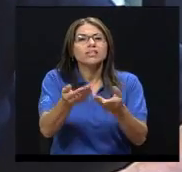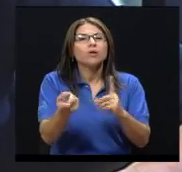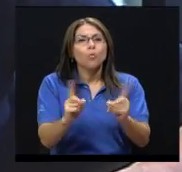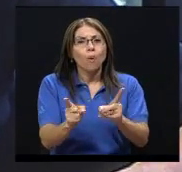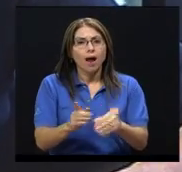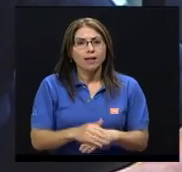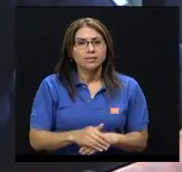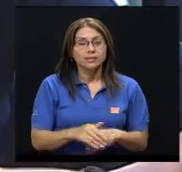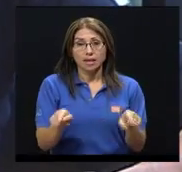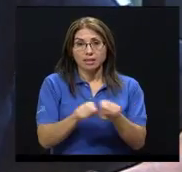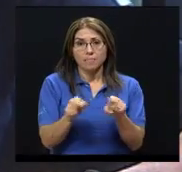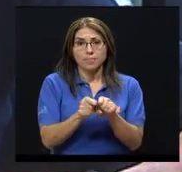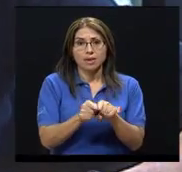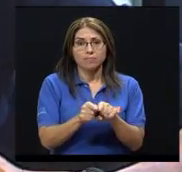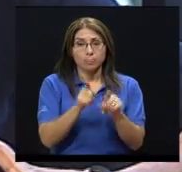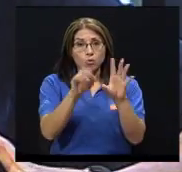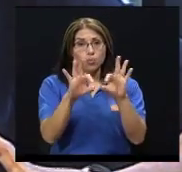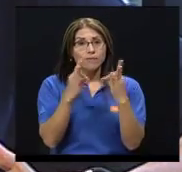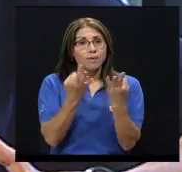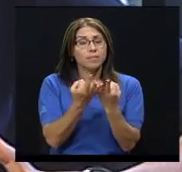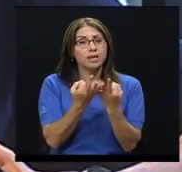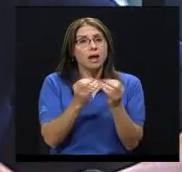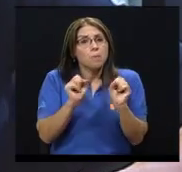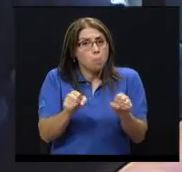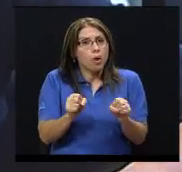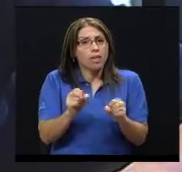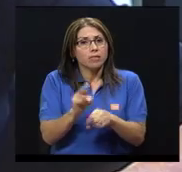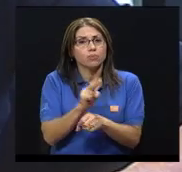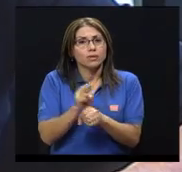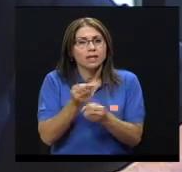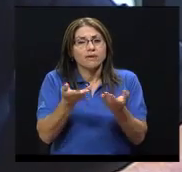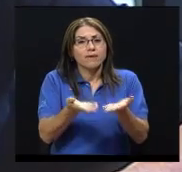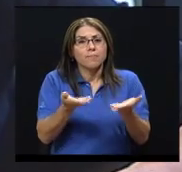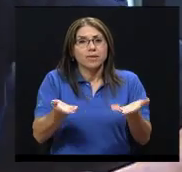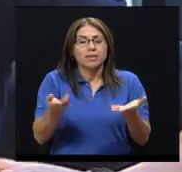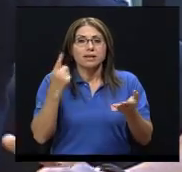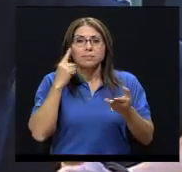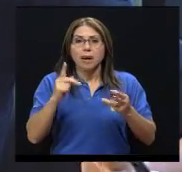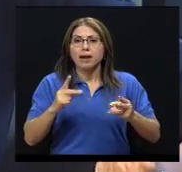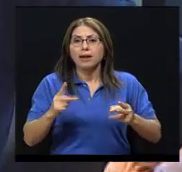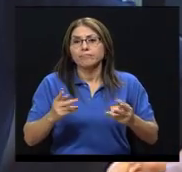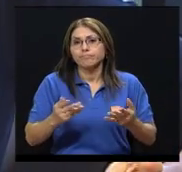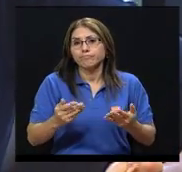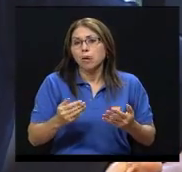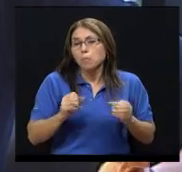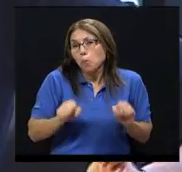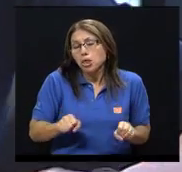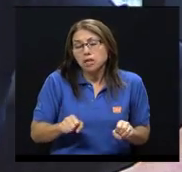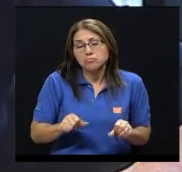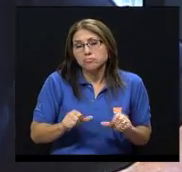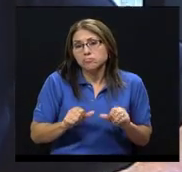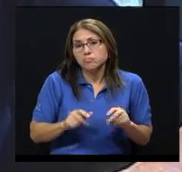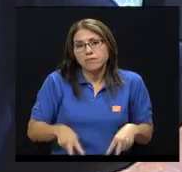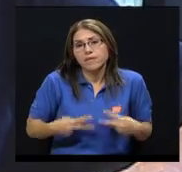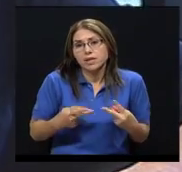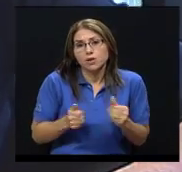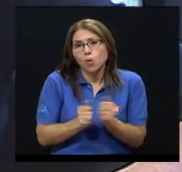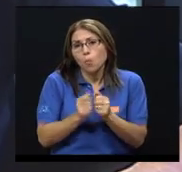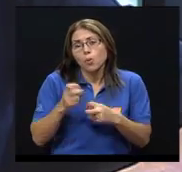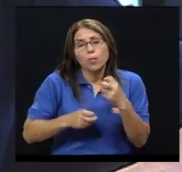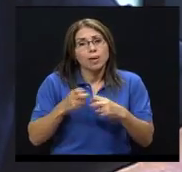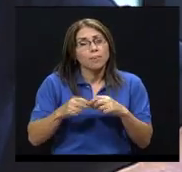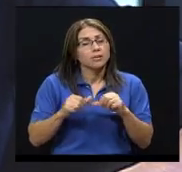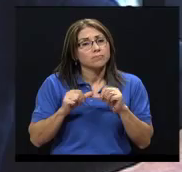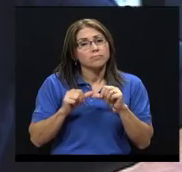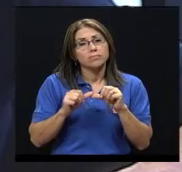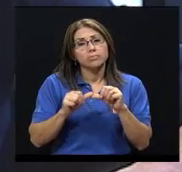como cuáles son las herramientas que una familia puede utilizar para a veces vivir con problemas que son crónicos, a